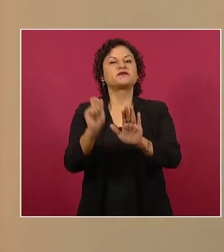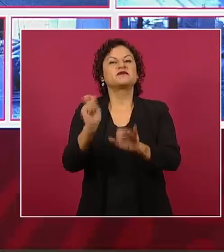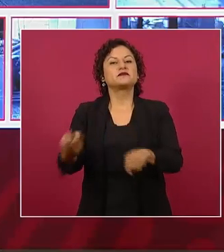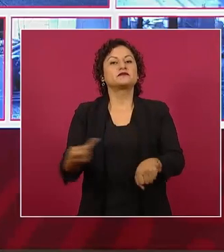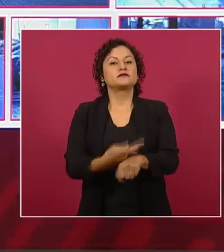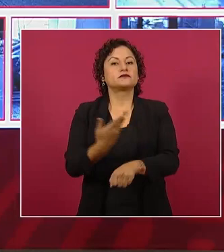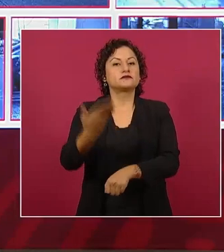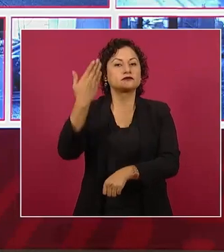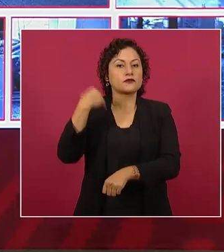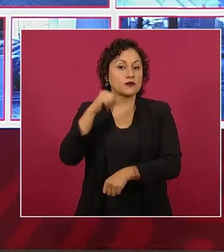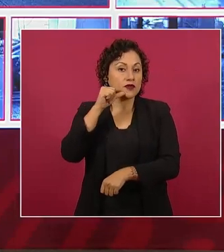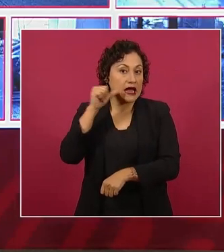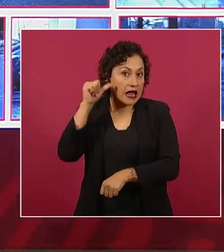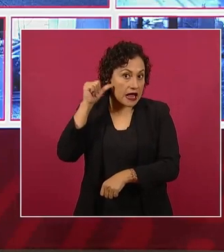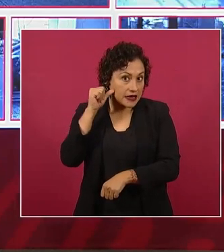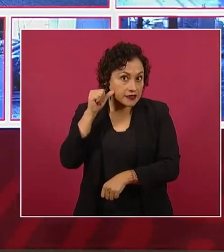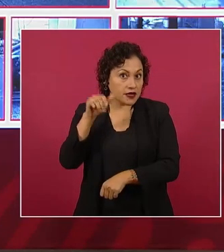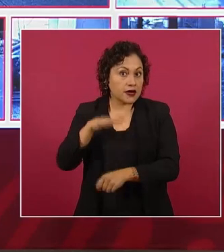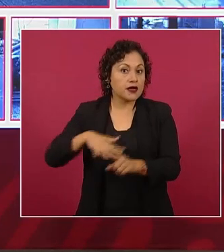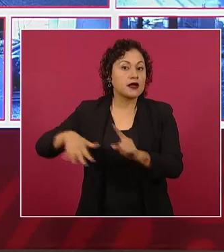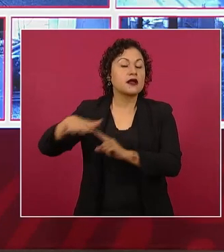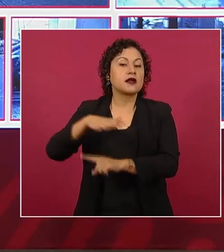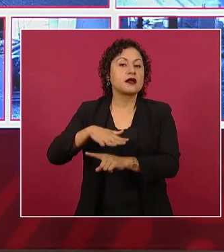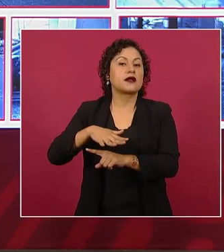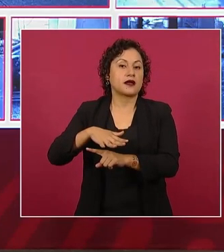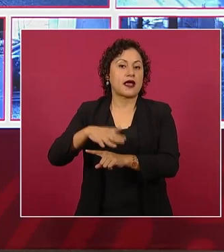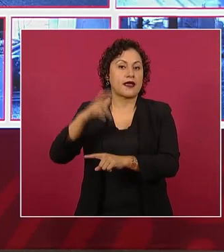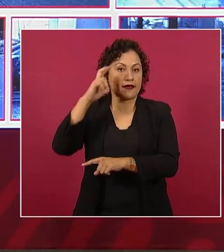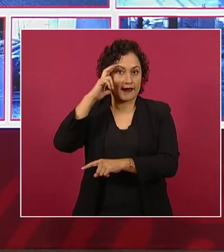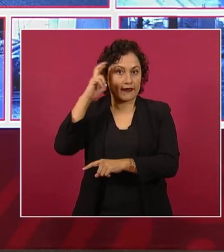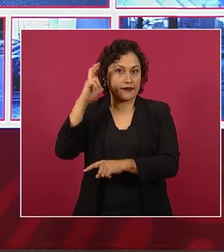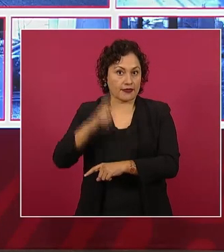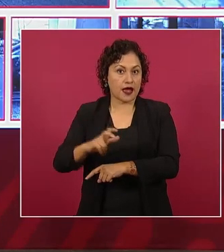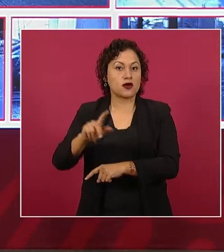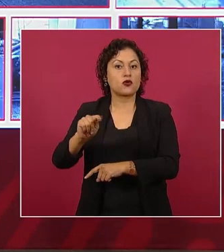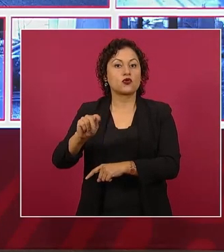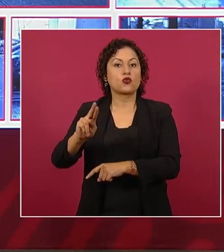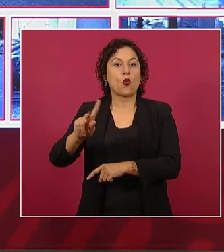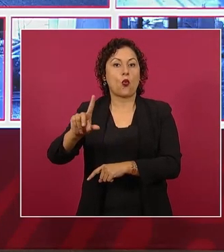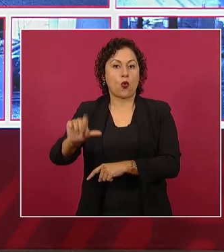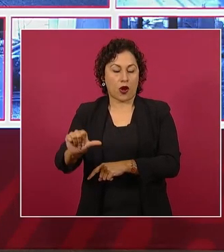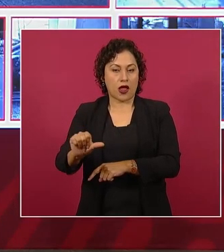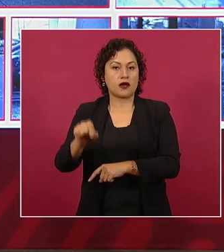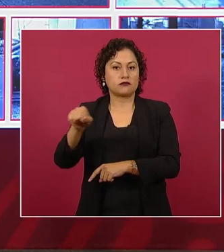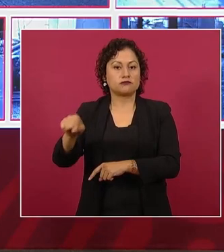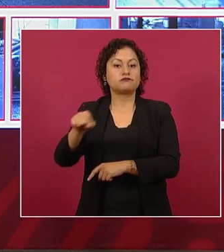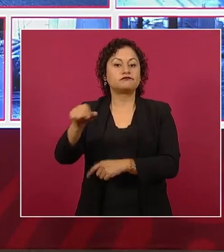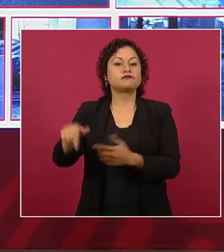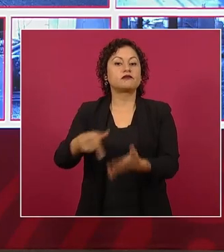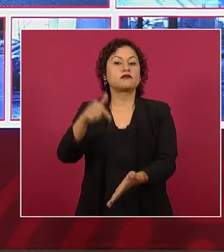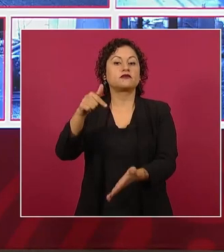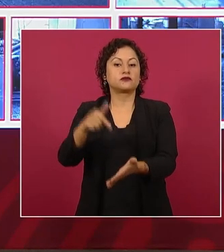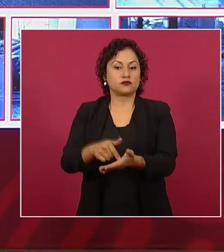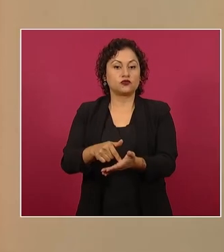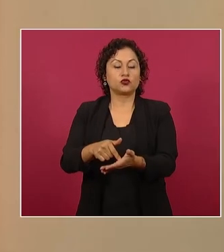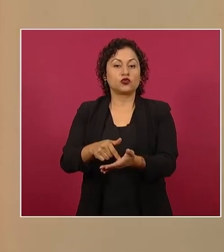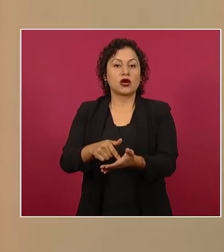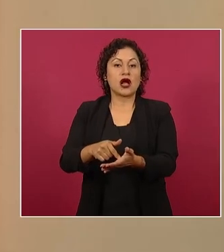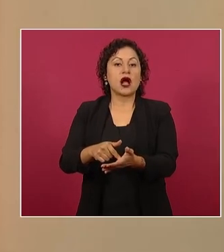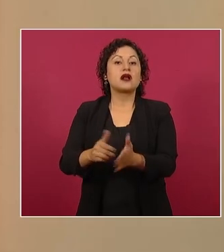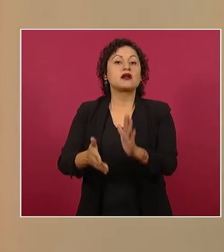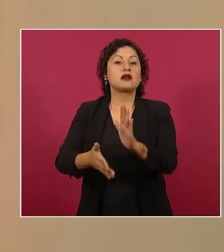el día de ayer en Tula de Allende, Hidalgo, en las instalaciones de la cementera Cruz Azul,